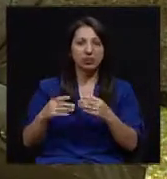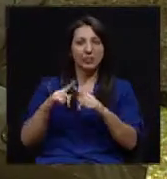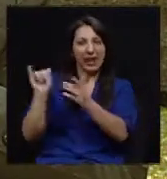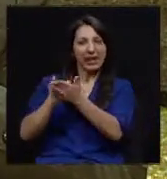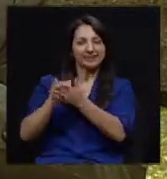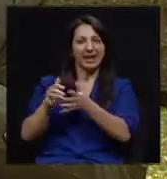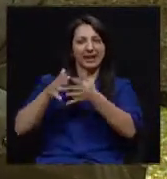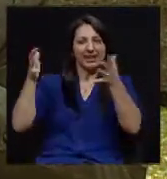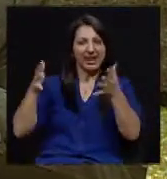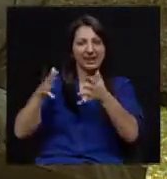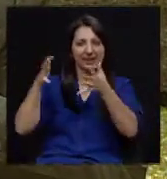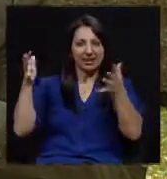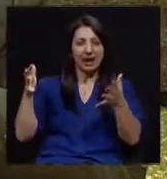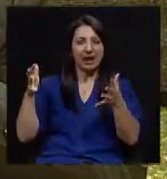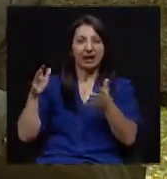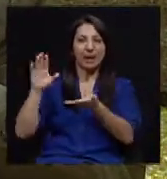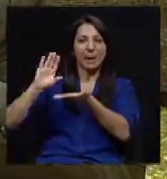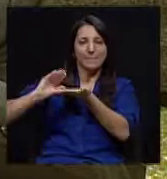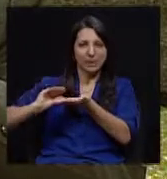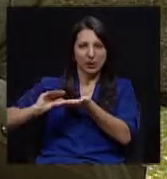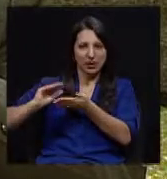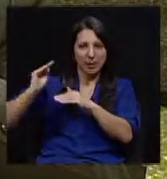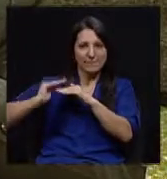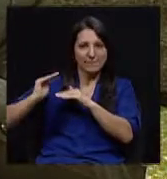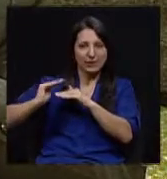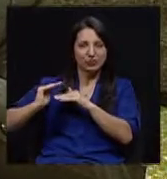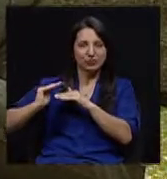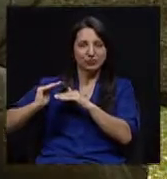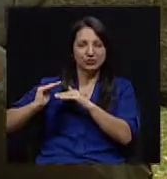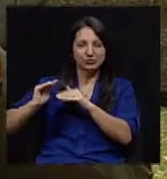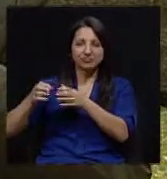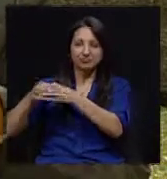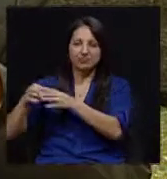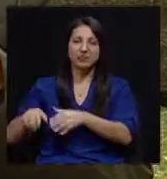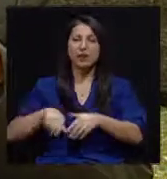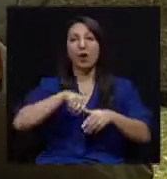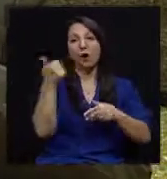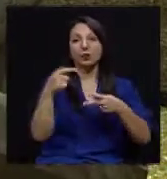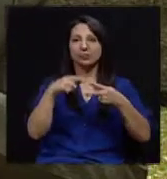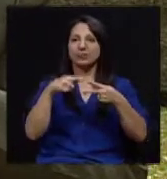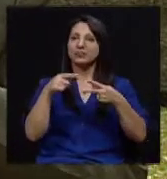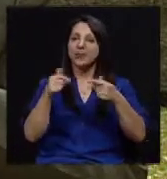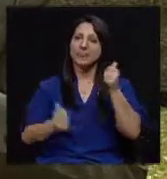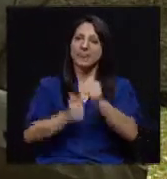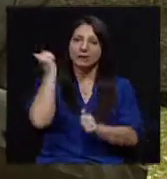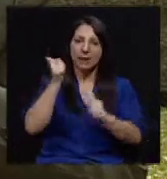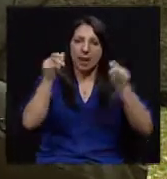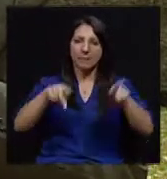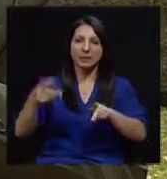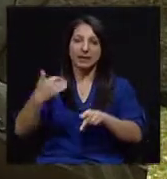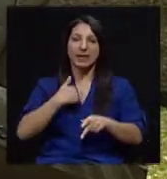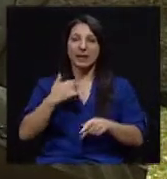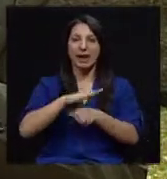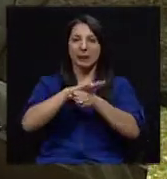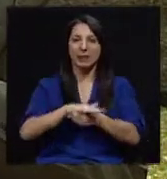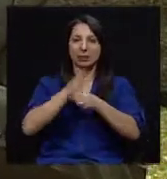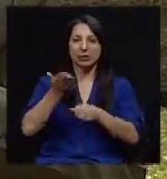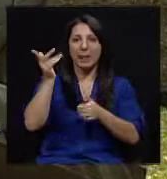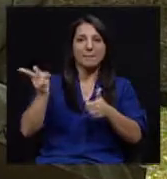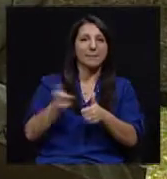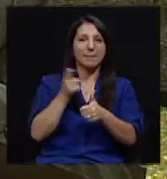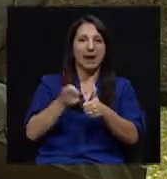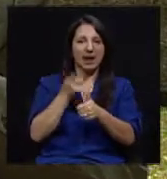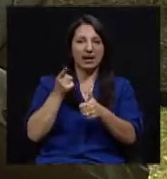embargo son la gran, gran, gran, gran minoría. El otro gran capítulo, la gran mayoría de la gente tiene lo que se llama hipertensión